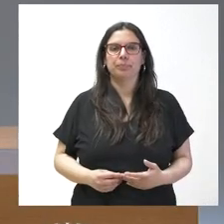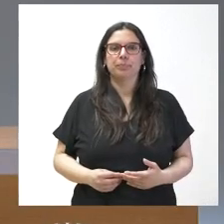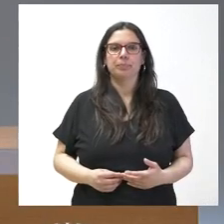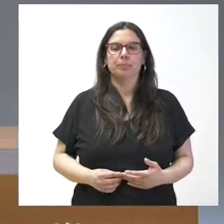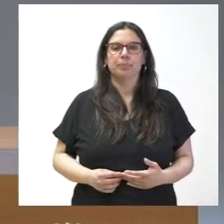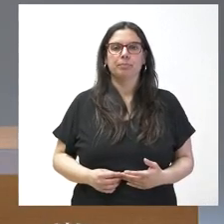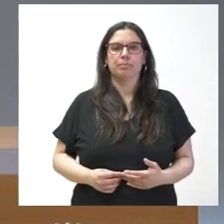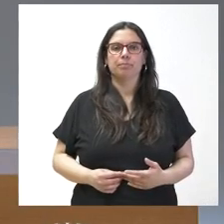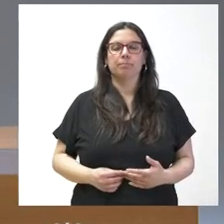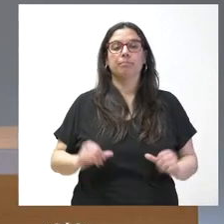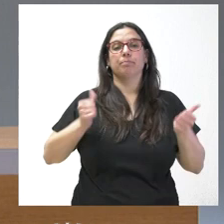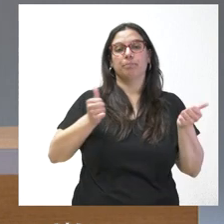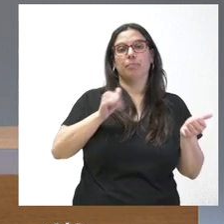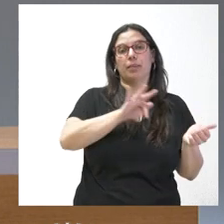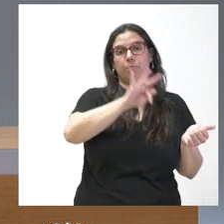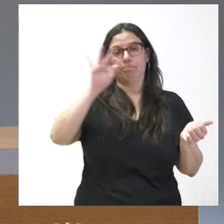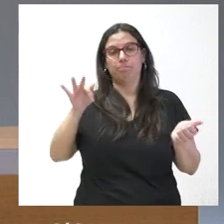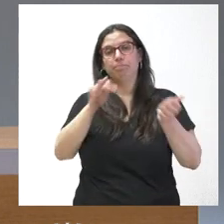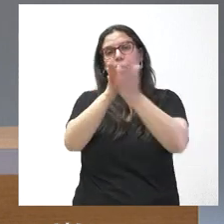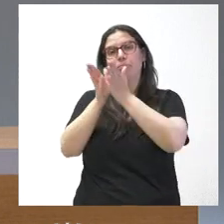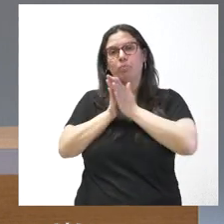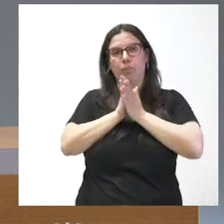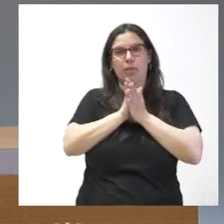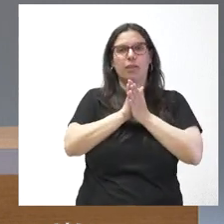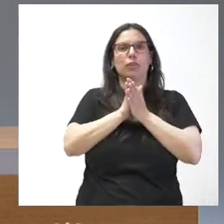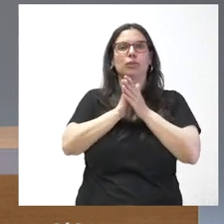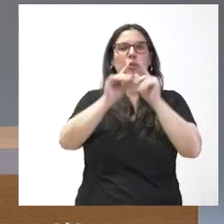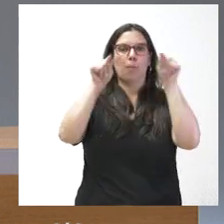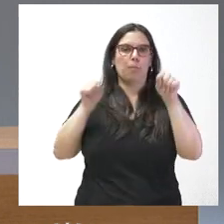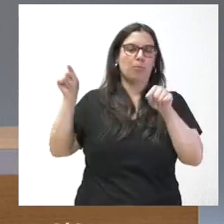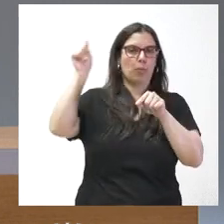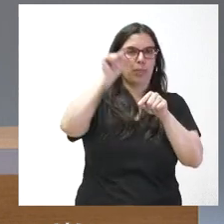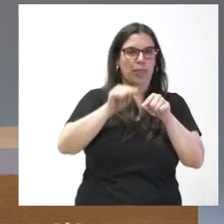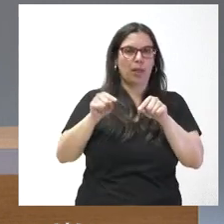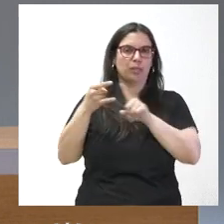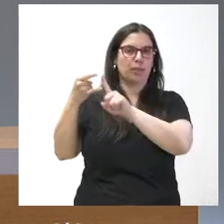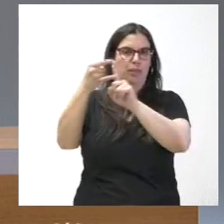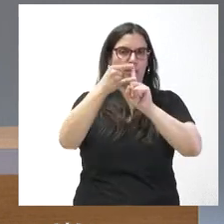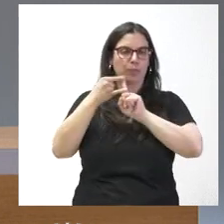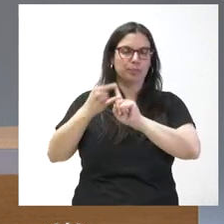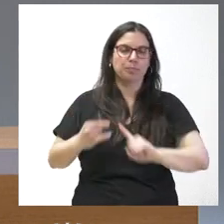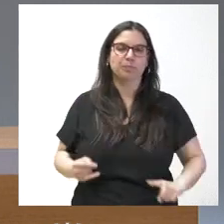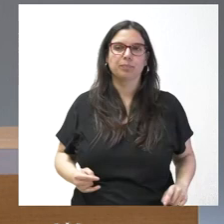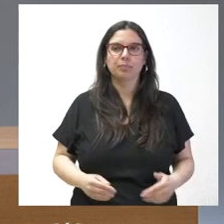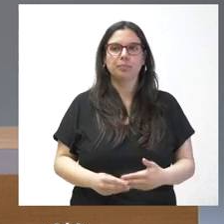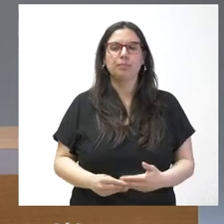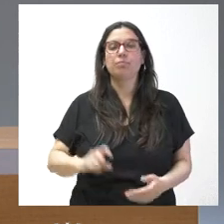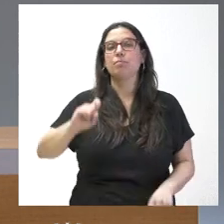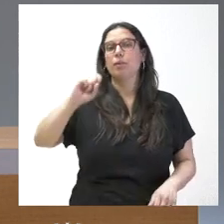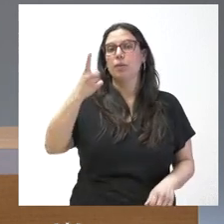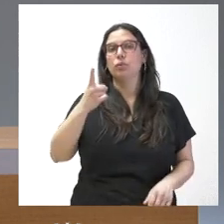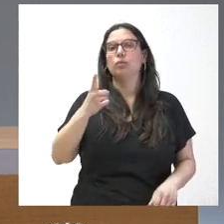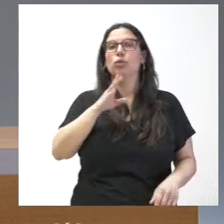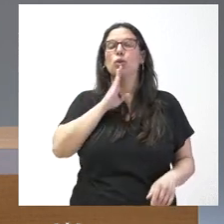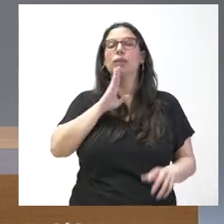vamos a abrir aquí si os parece un turno de preguntas con los compañeros que nos siguen desde las provincias y lo iniciamos en León